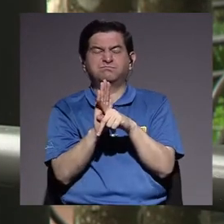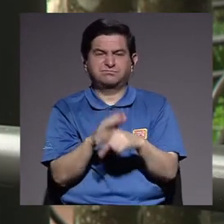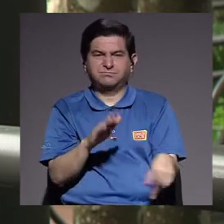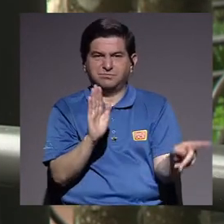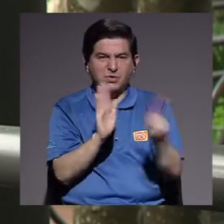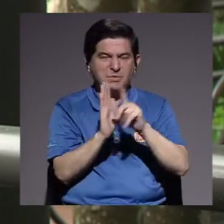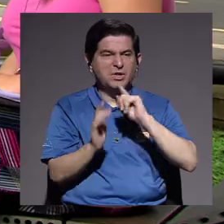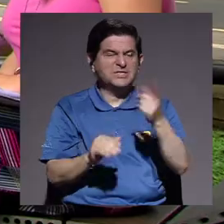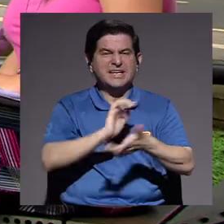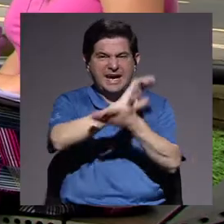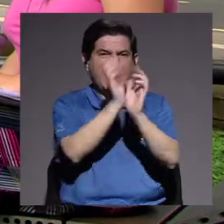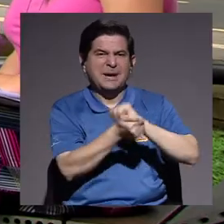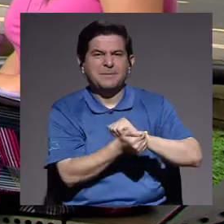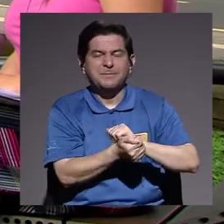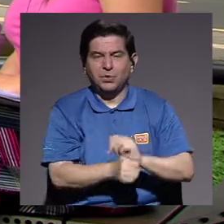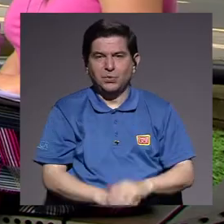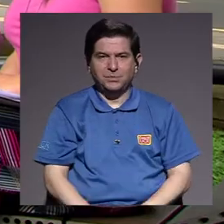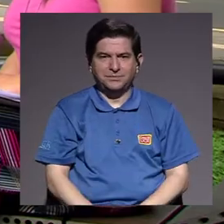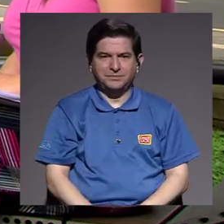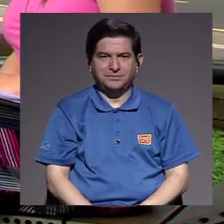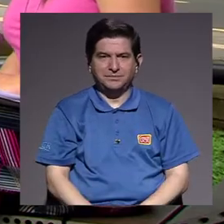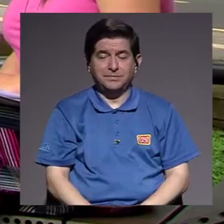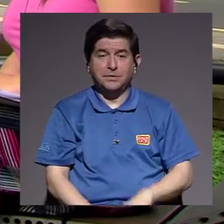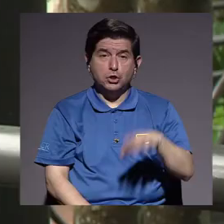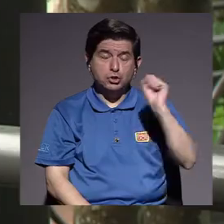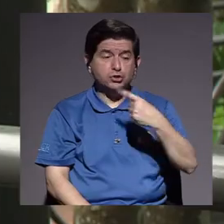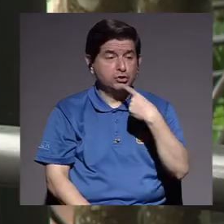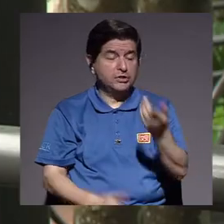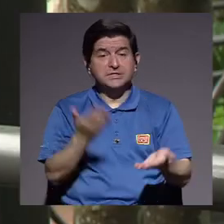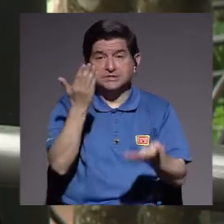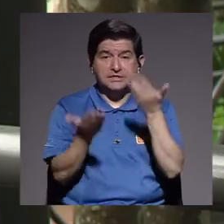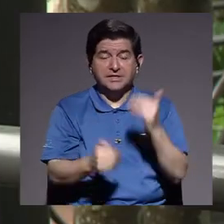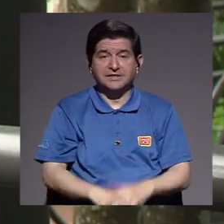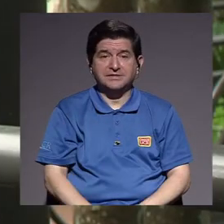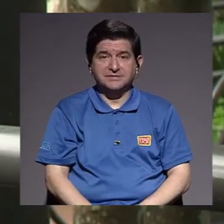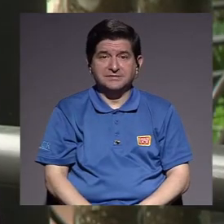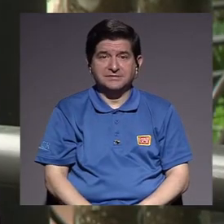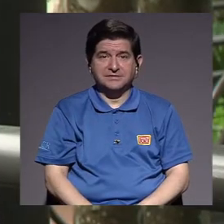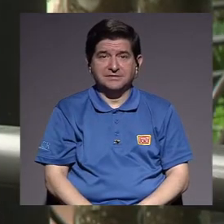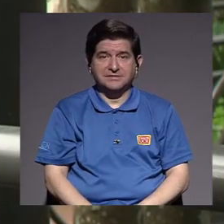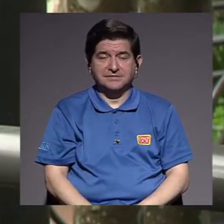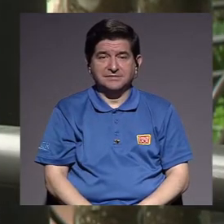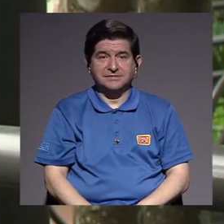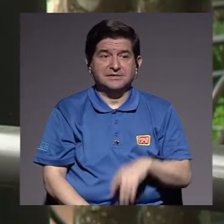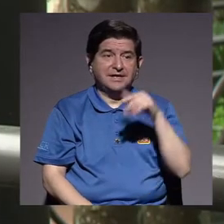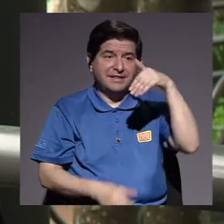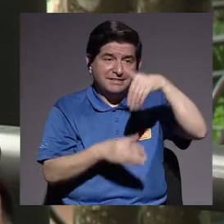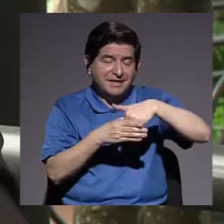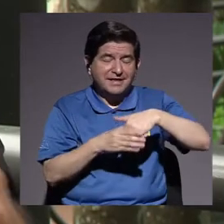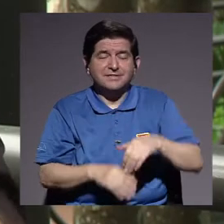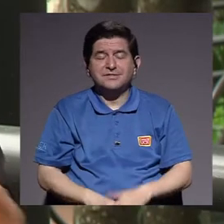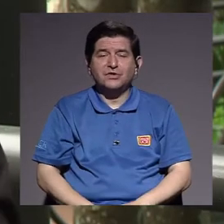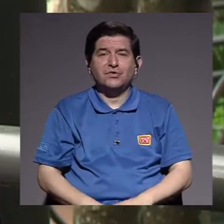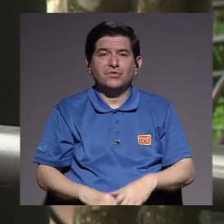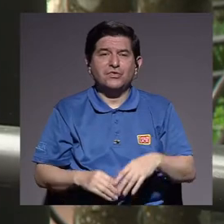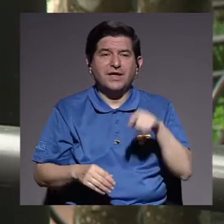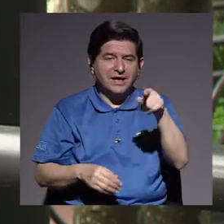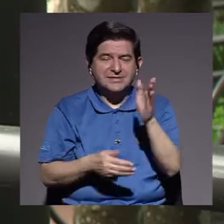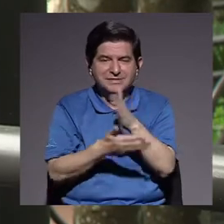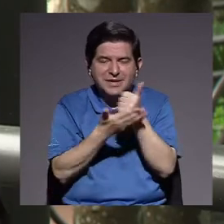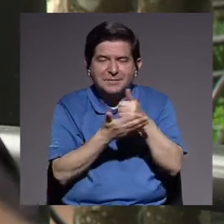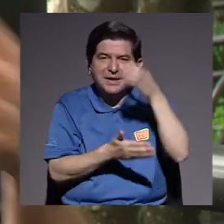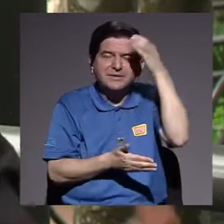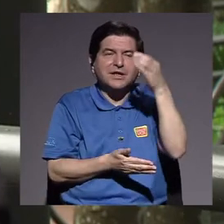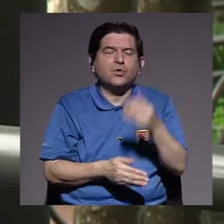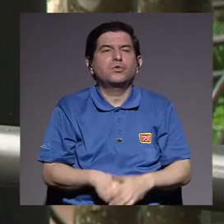prohibida decir cambio, ¿no? Lo que sí es posible decir dentro de este marco de tejido cultural e ideológico en el